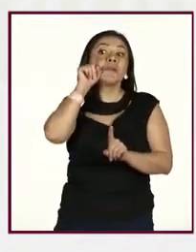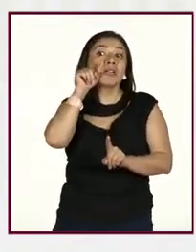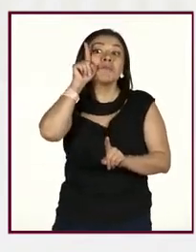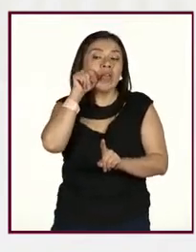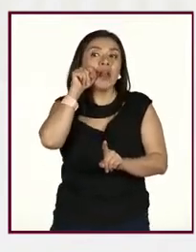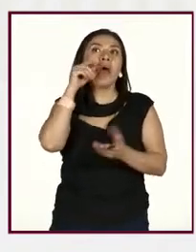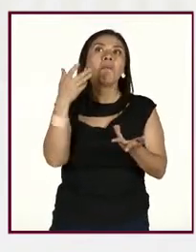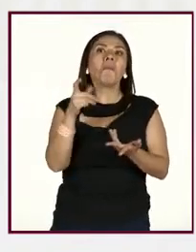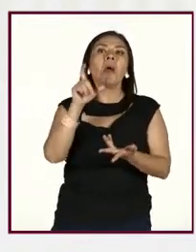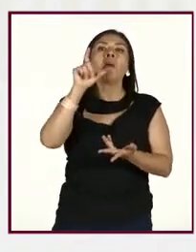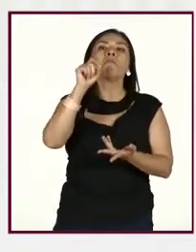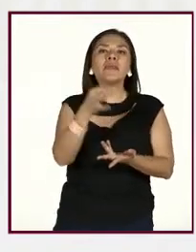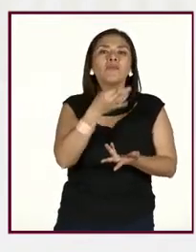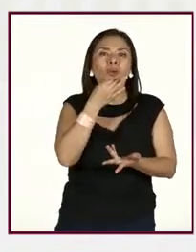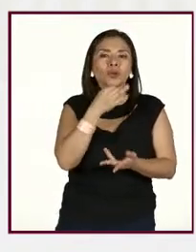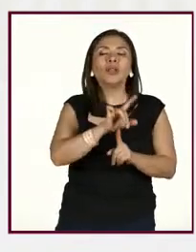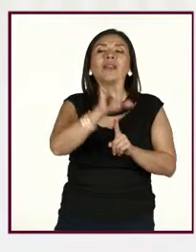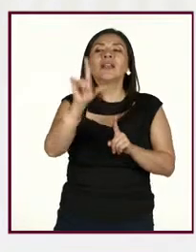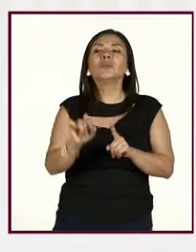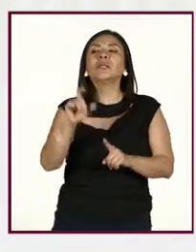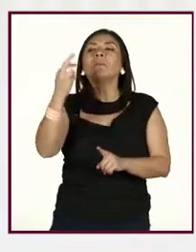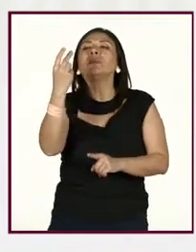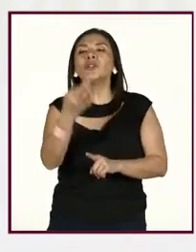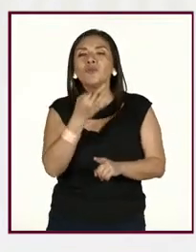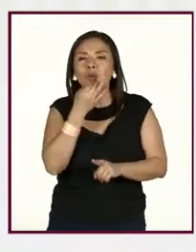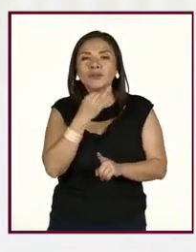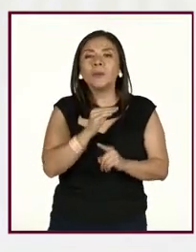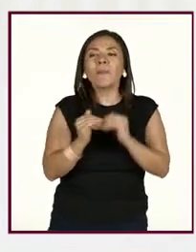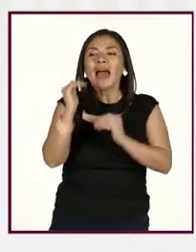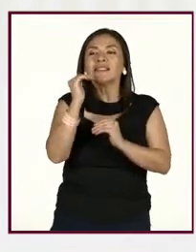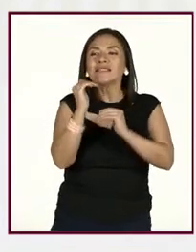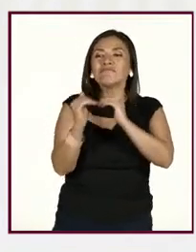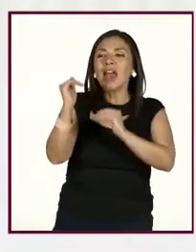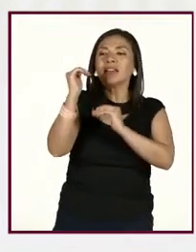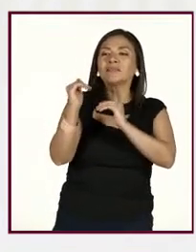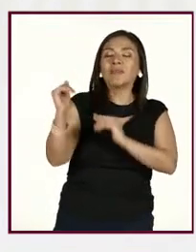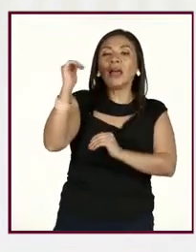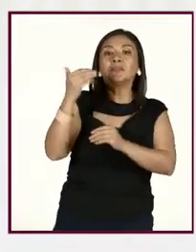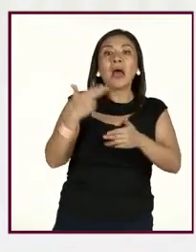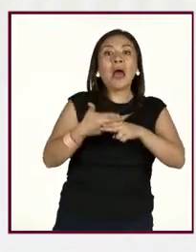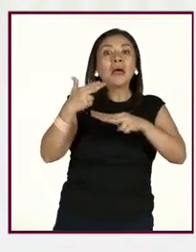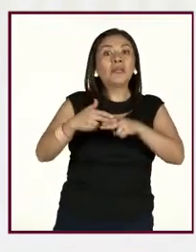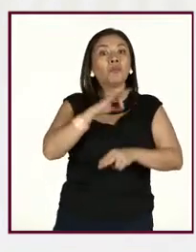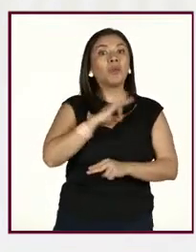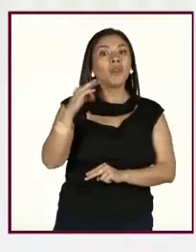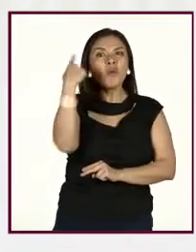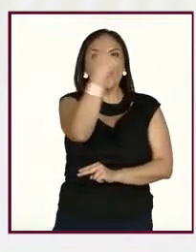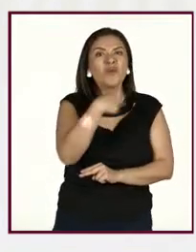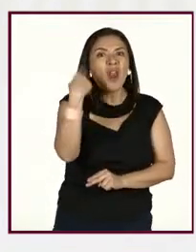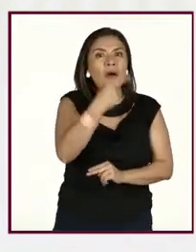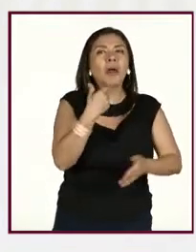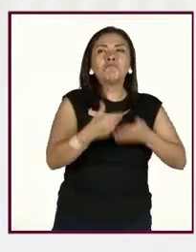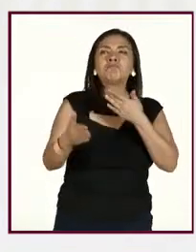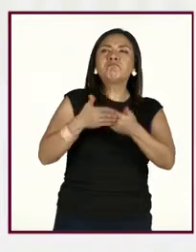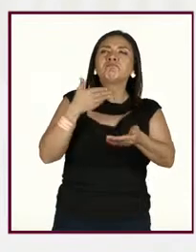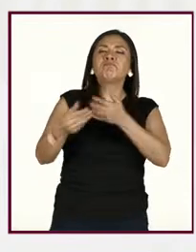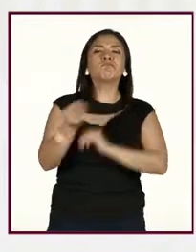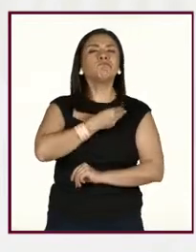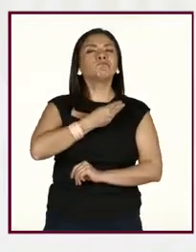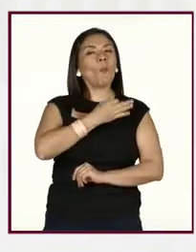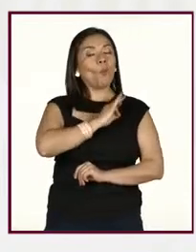20, a 25, y a lo mejor así ir incrementando hasta que podamos caminar los 60 minutos, ¿no? Cuando tengamos ese tiempo,